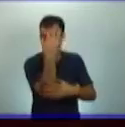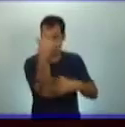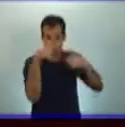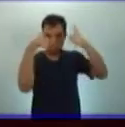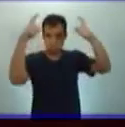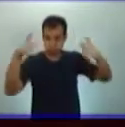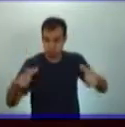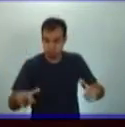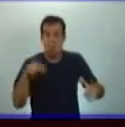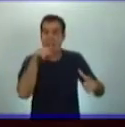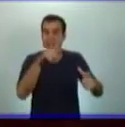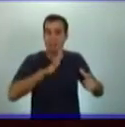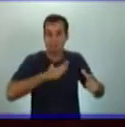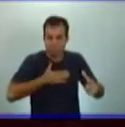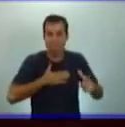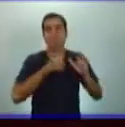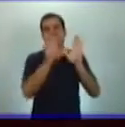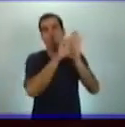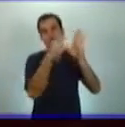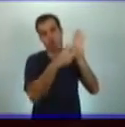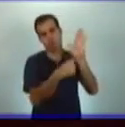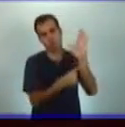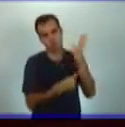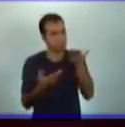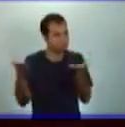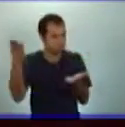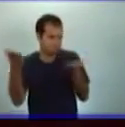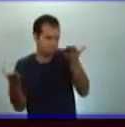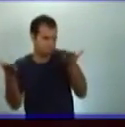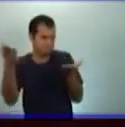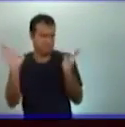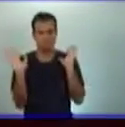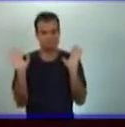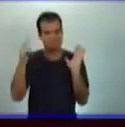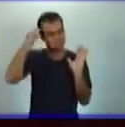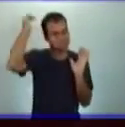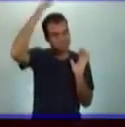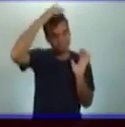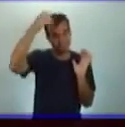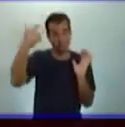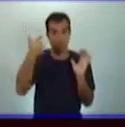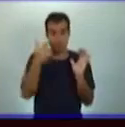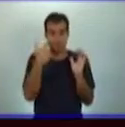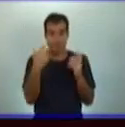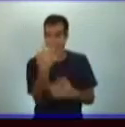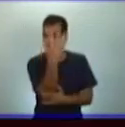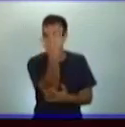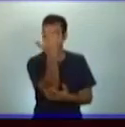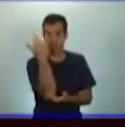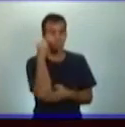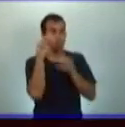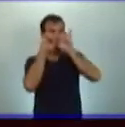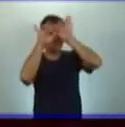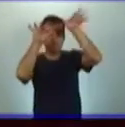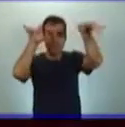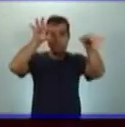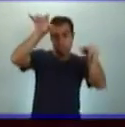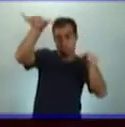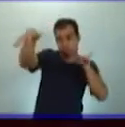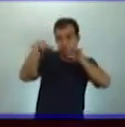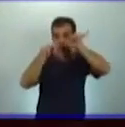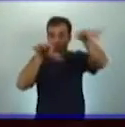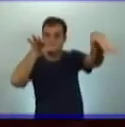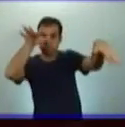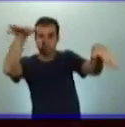y vas conmigo pensando en el árbol, al árbol se le abren muchas ramas. Esas ramas son